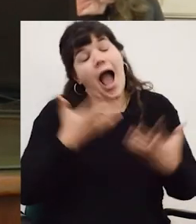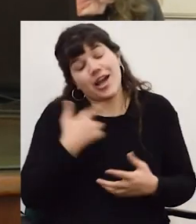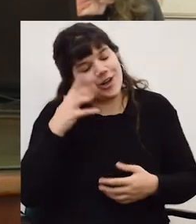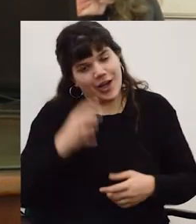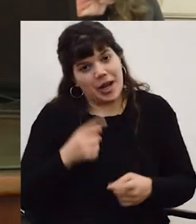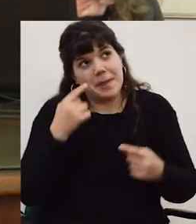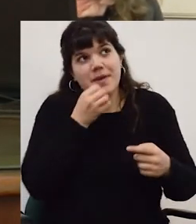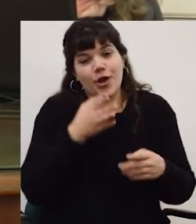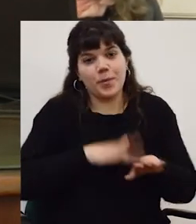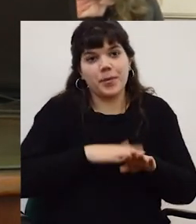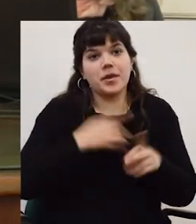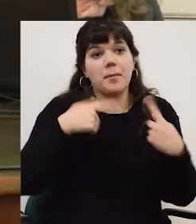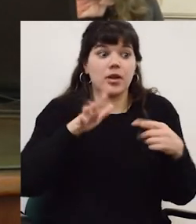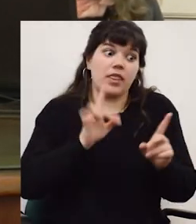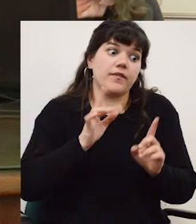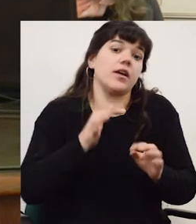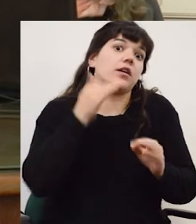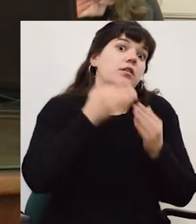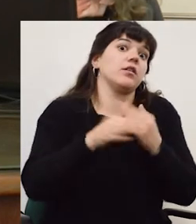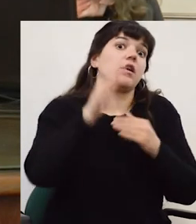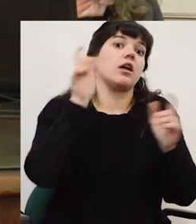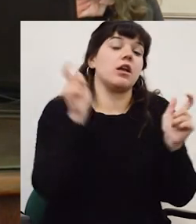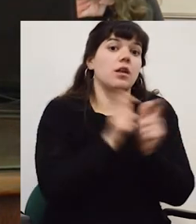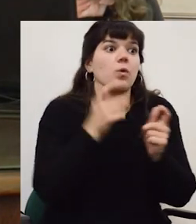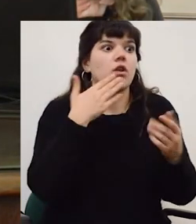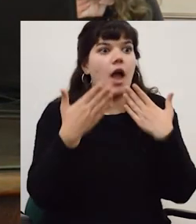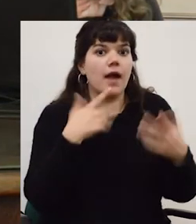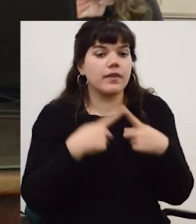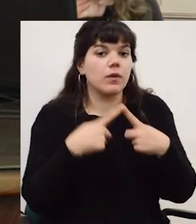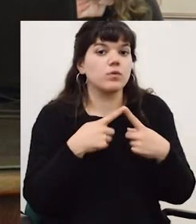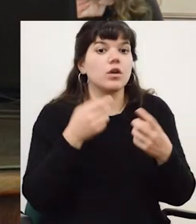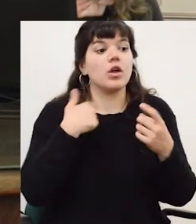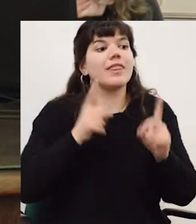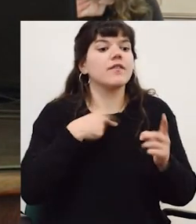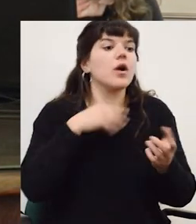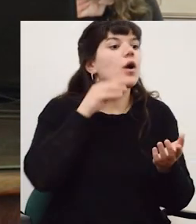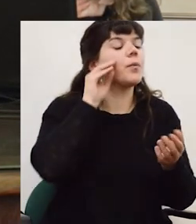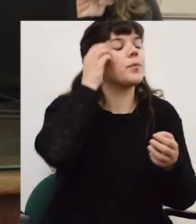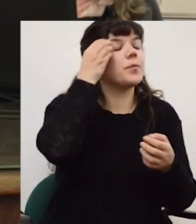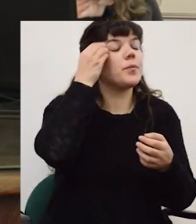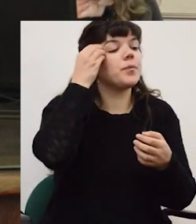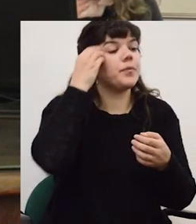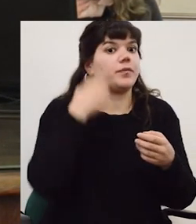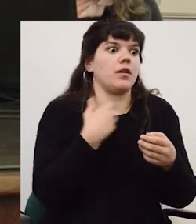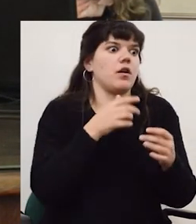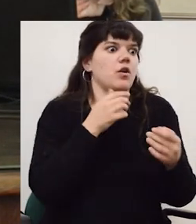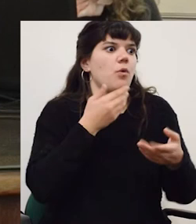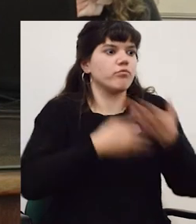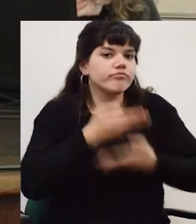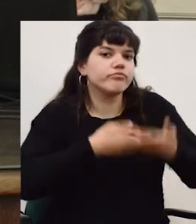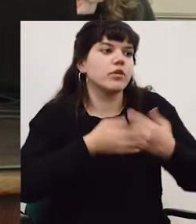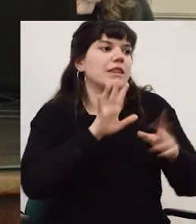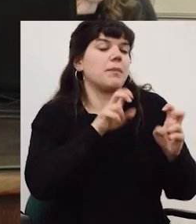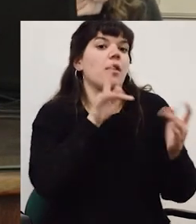debe darse una discusión capaz que no es el mejor momento ahora pero la vamos a tener que dar de lo que estamos invirtiendo